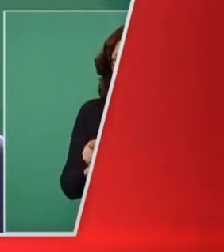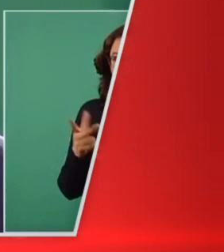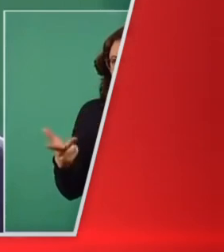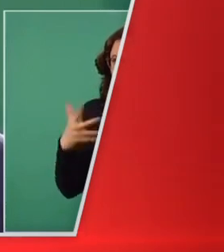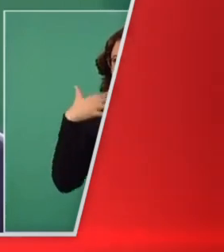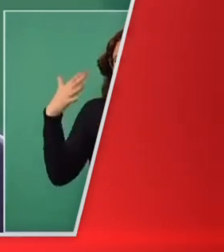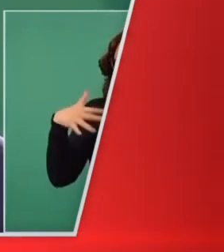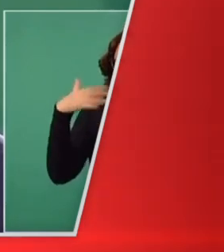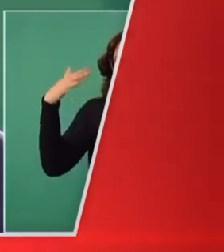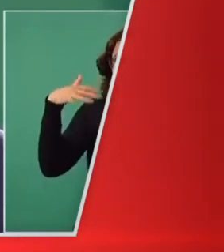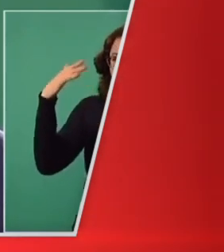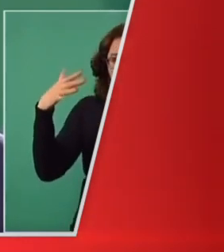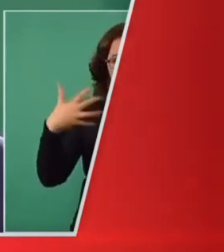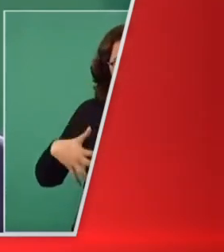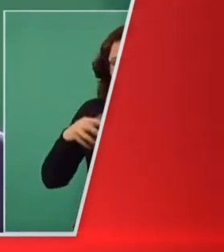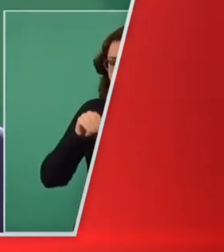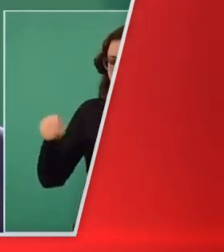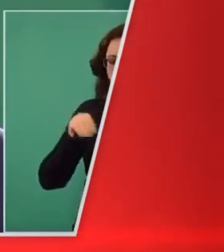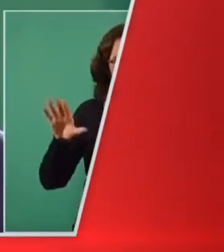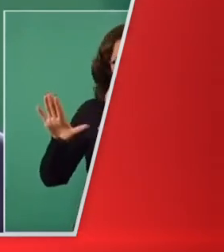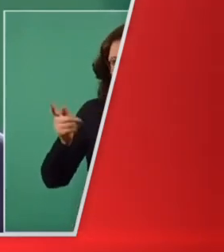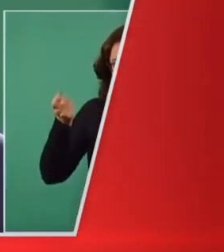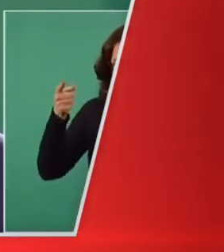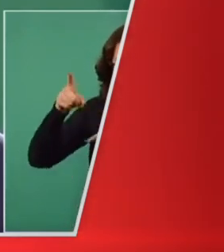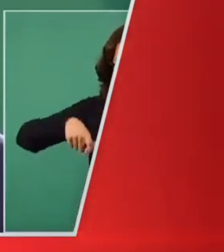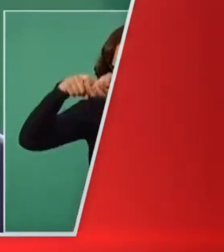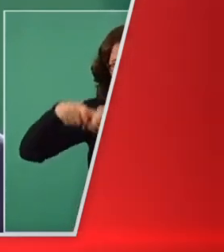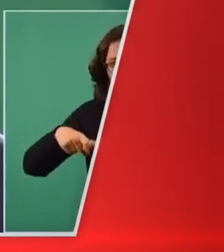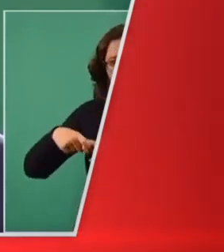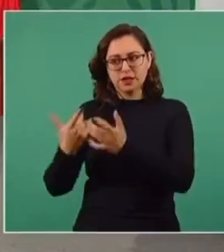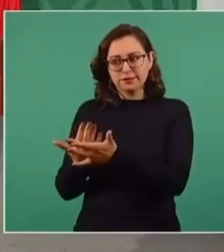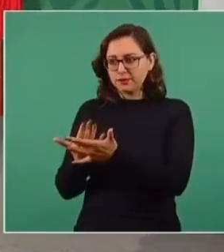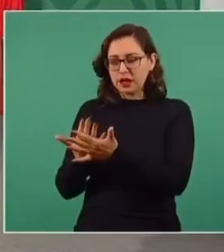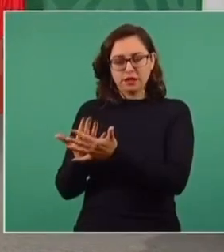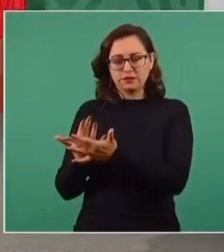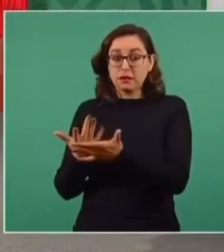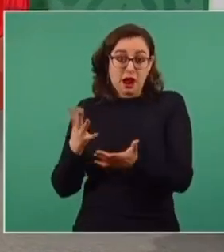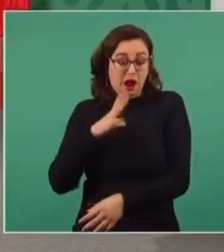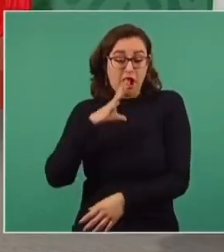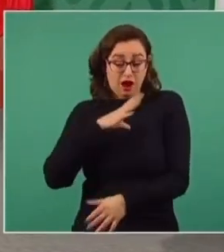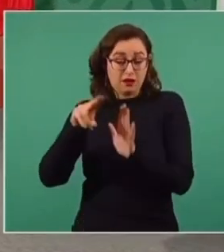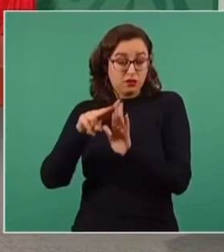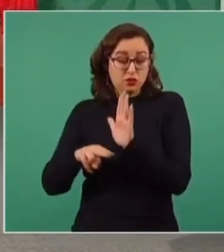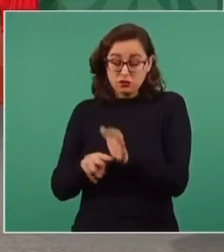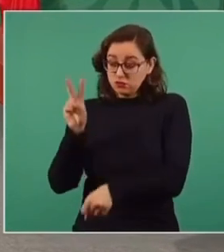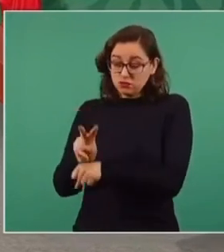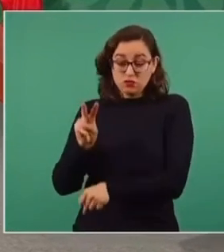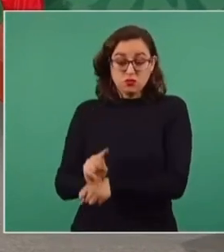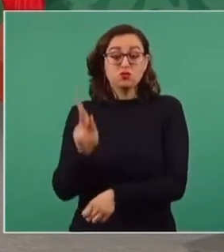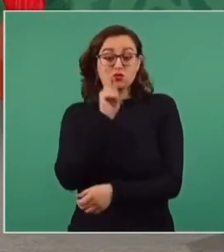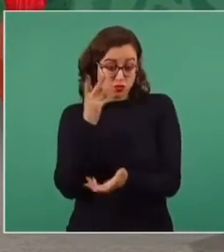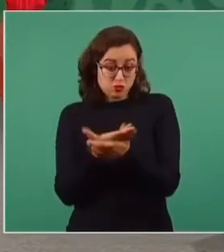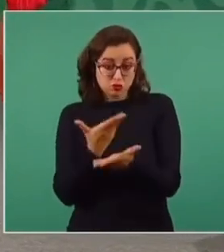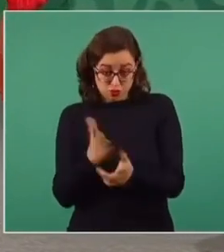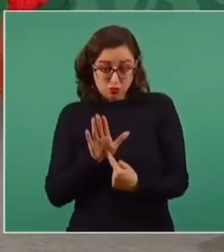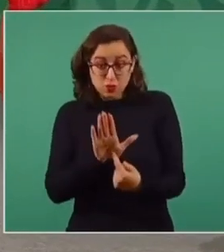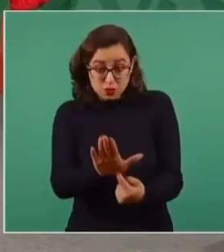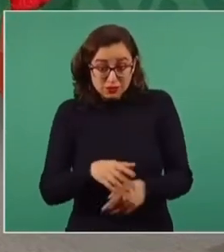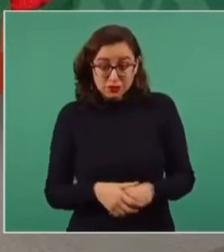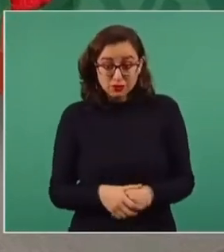de la norma se tiene que parar, no se puede producir. Y tenemos pruebas para poder